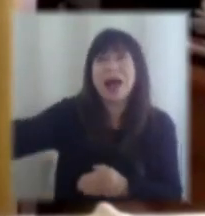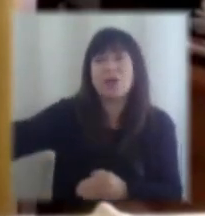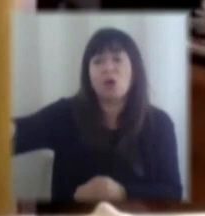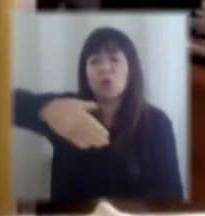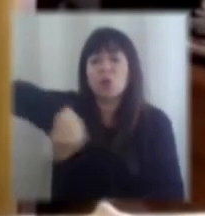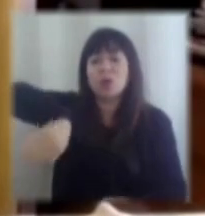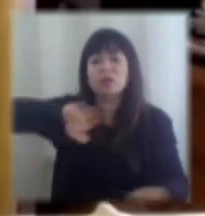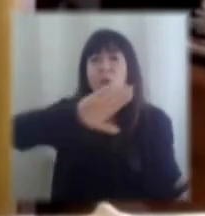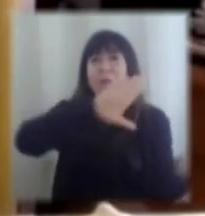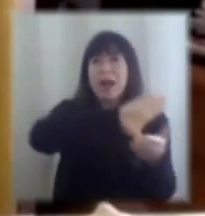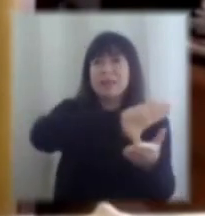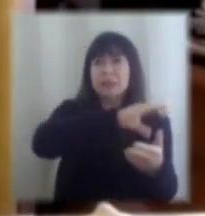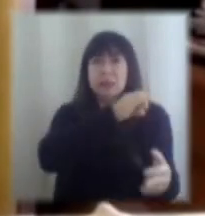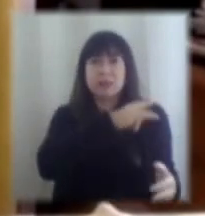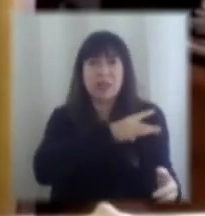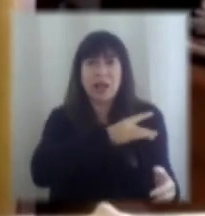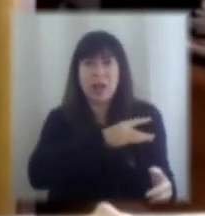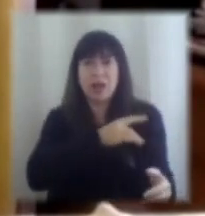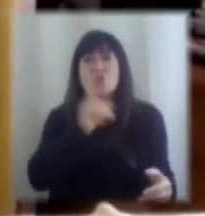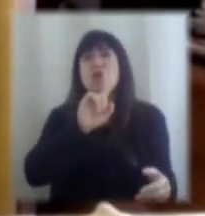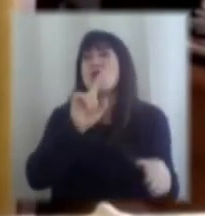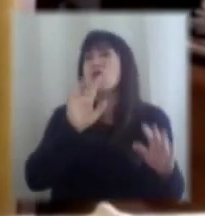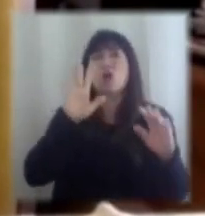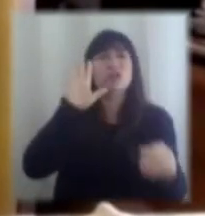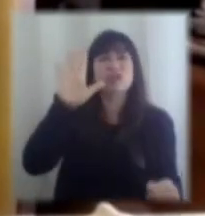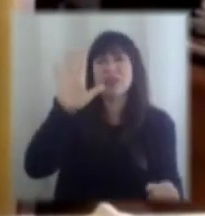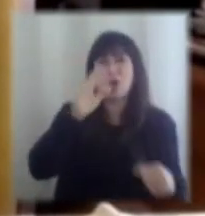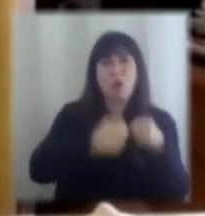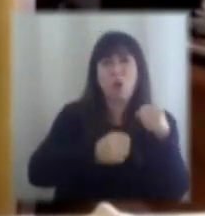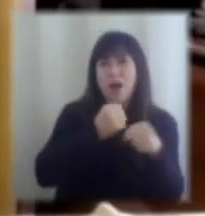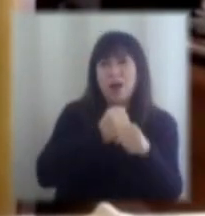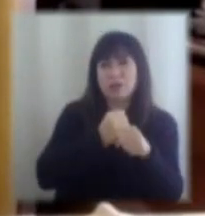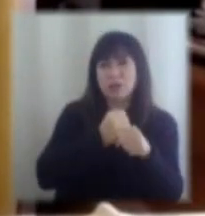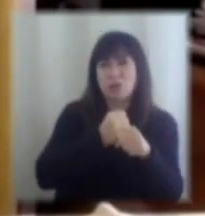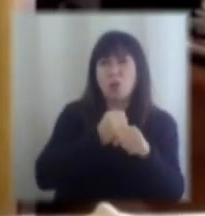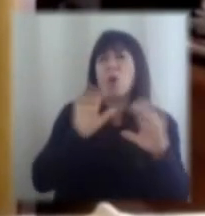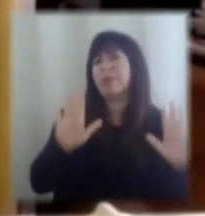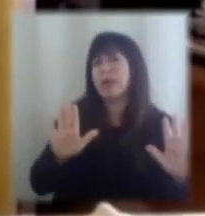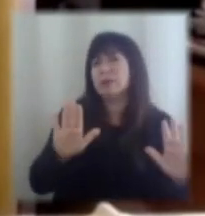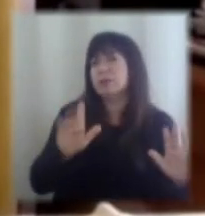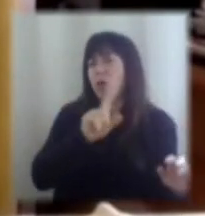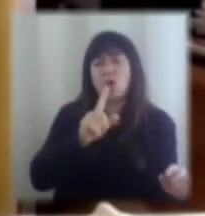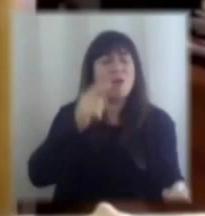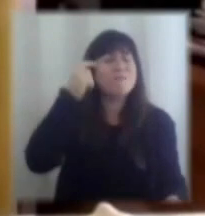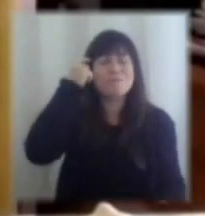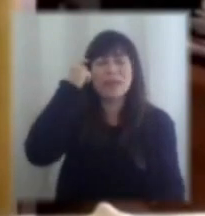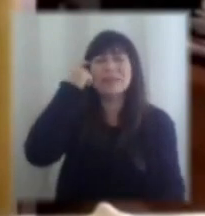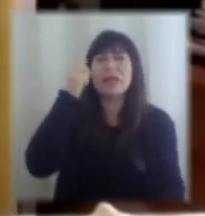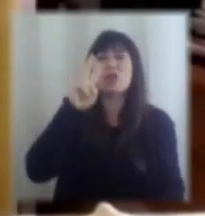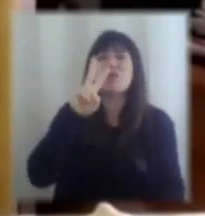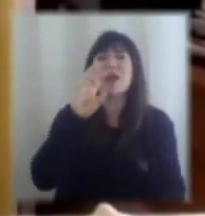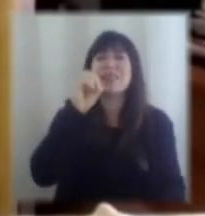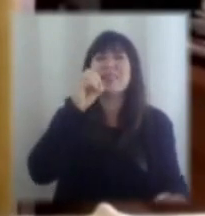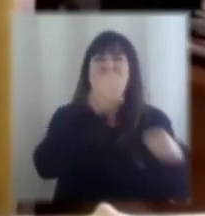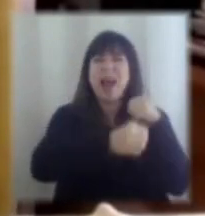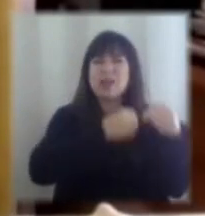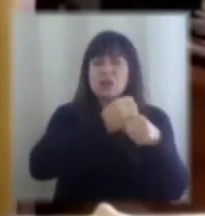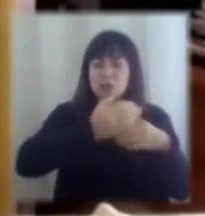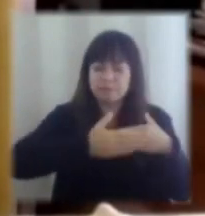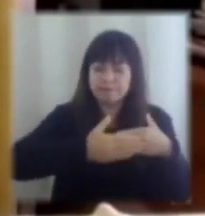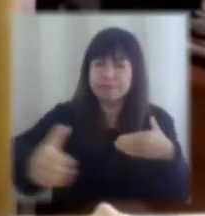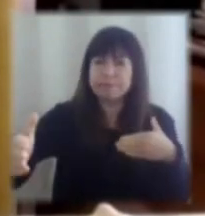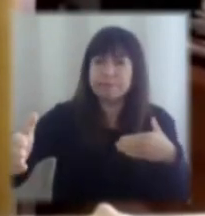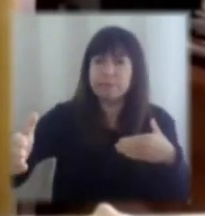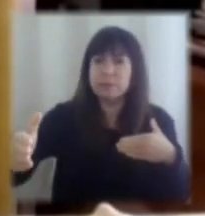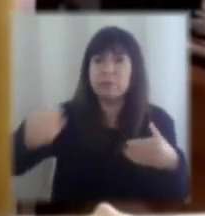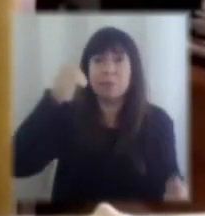país, no en cinco años, ni en diez, sino que pensando en veinte años, es muy importante, es muy importante, pero,